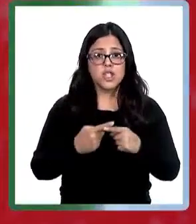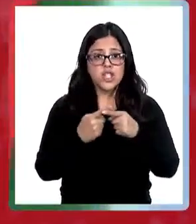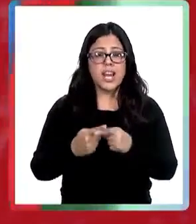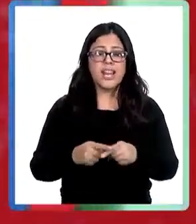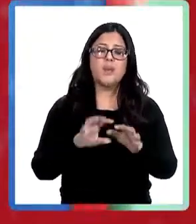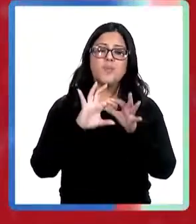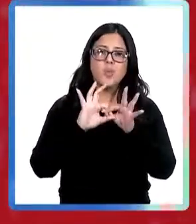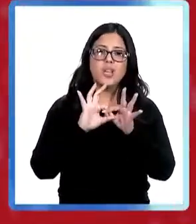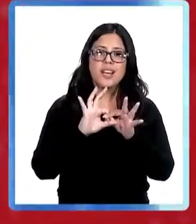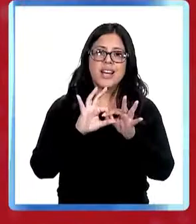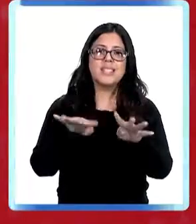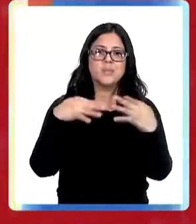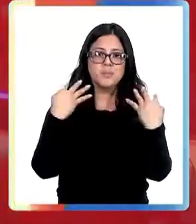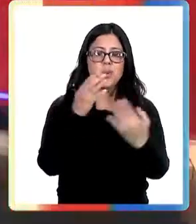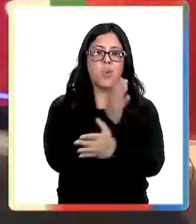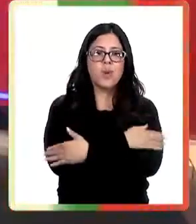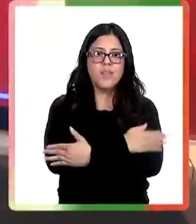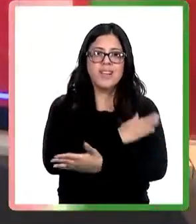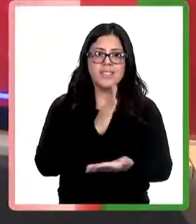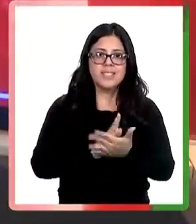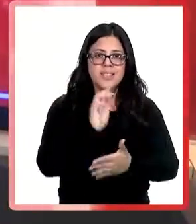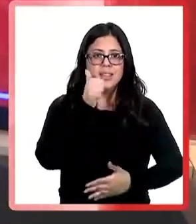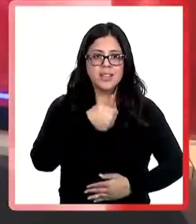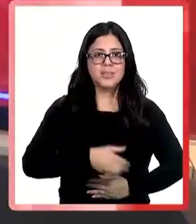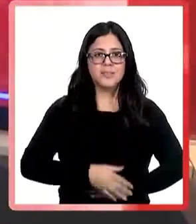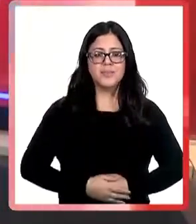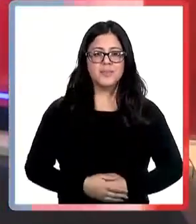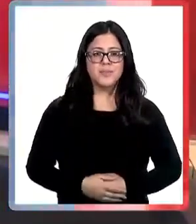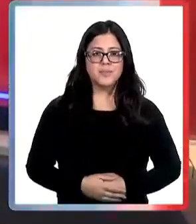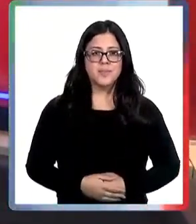Gracias por acompañarnos Un abrazo y hasta mañana